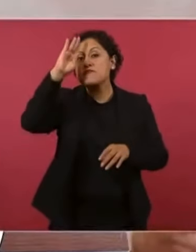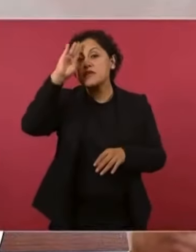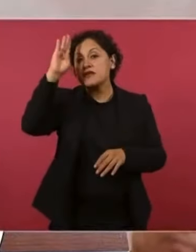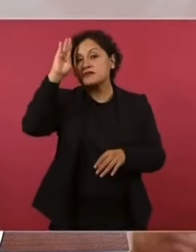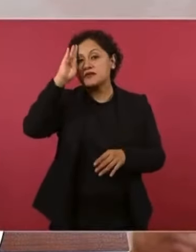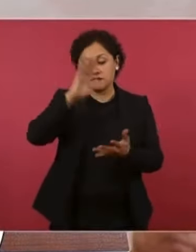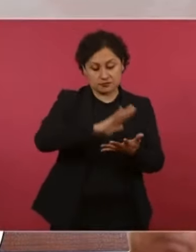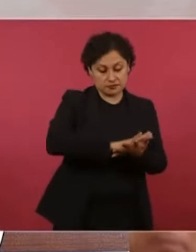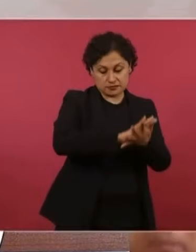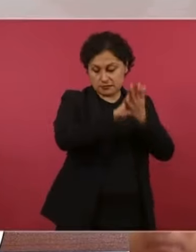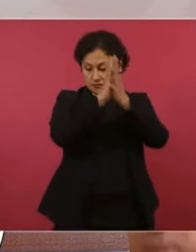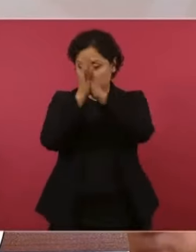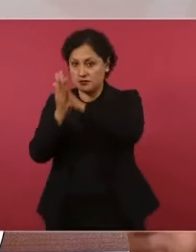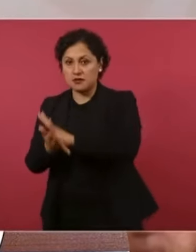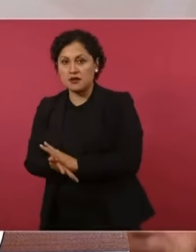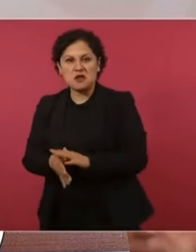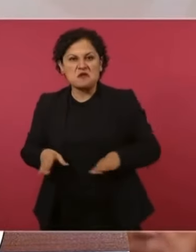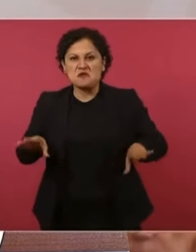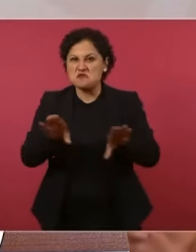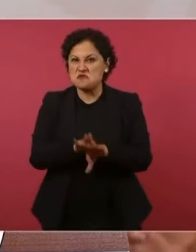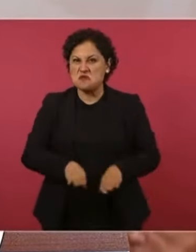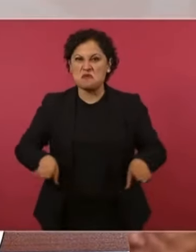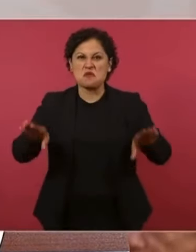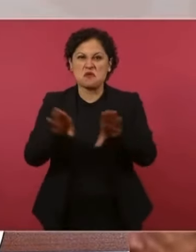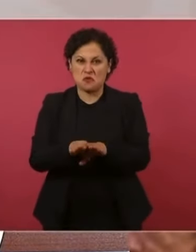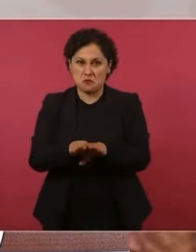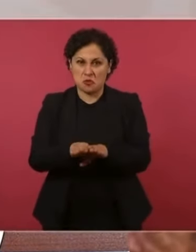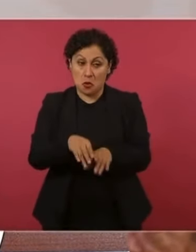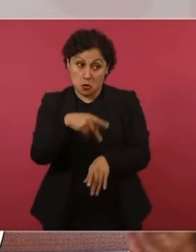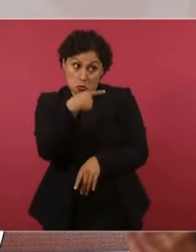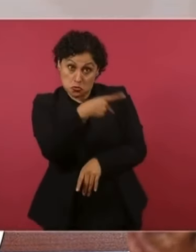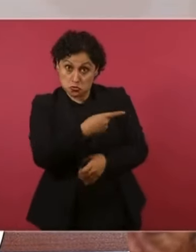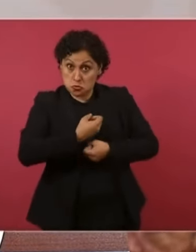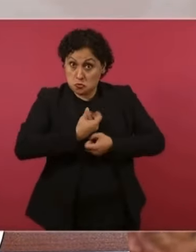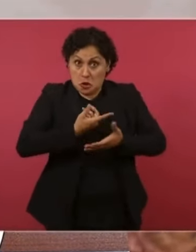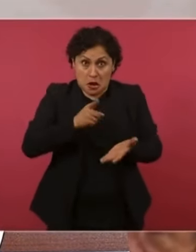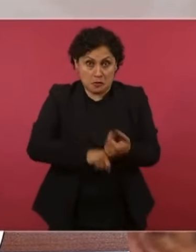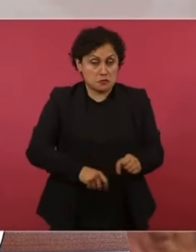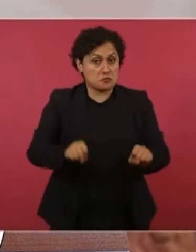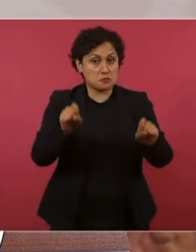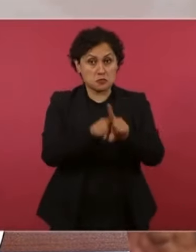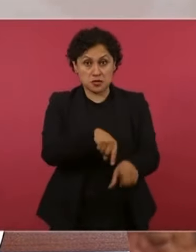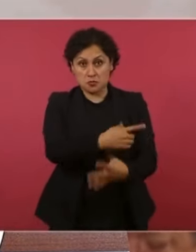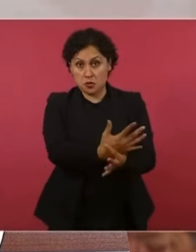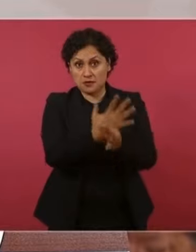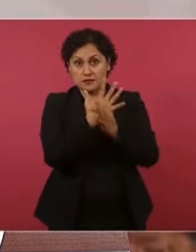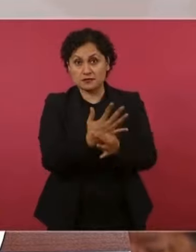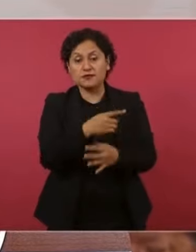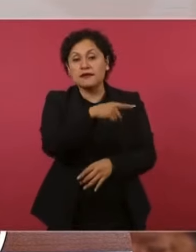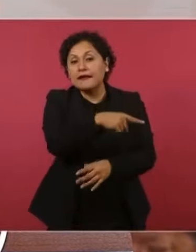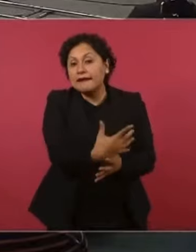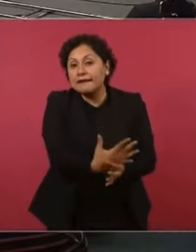lo sostenían en el discurso, que la única